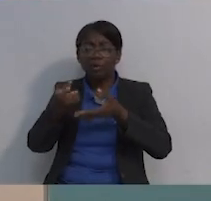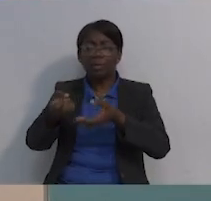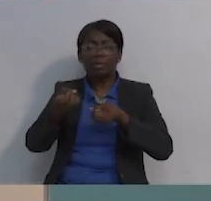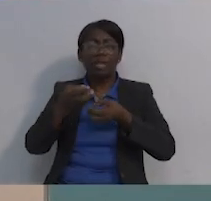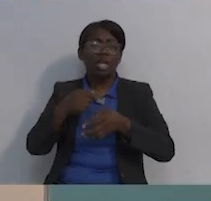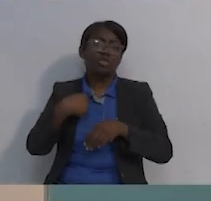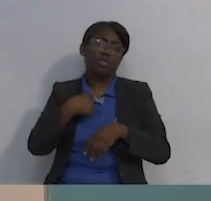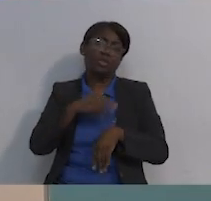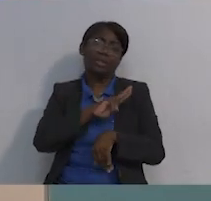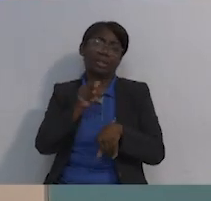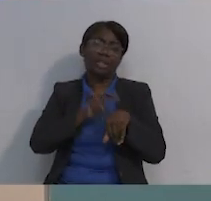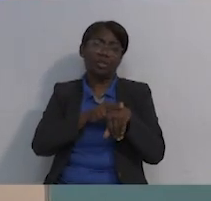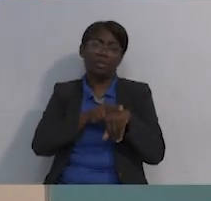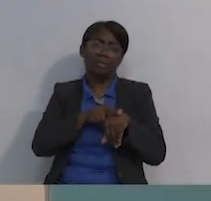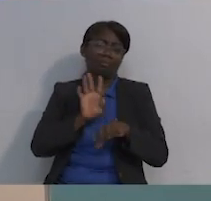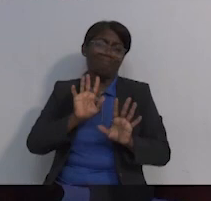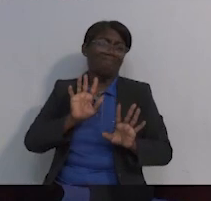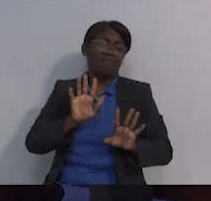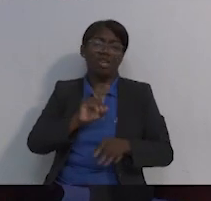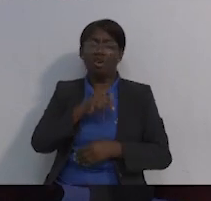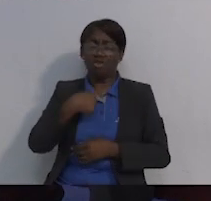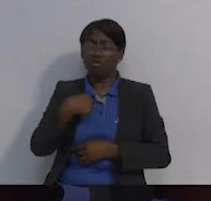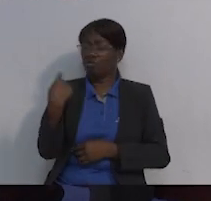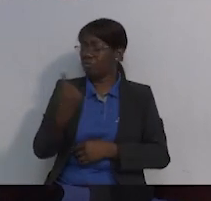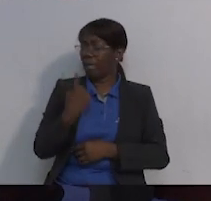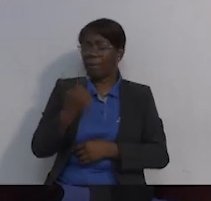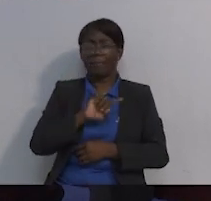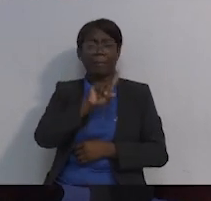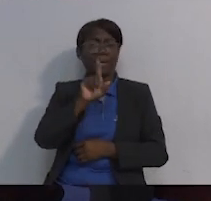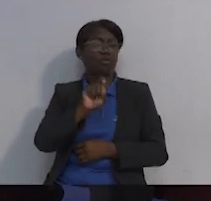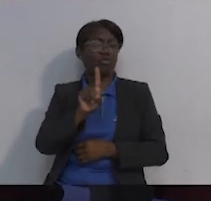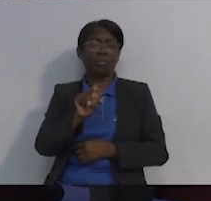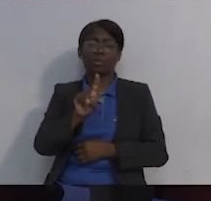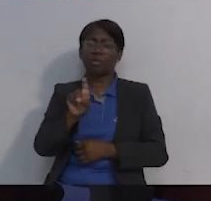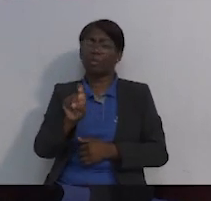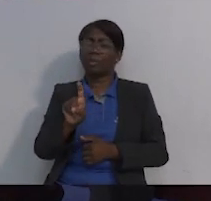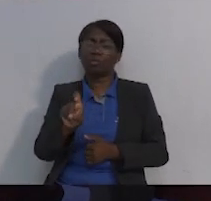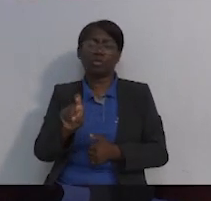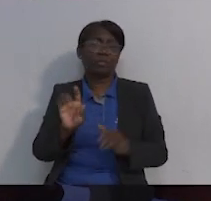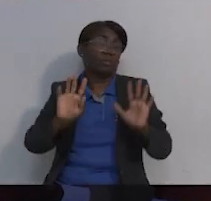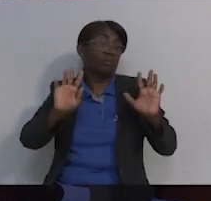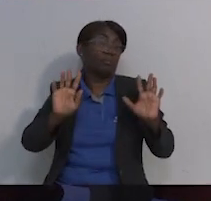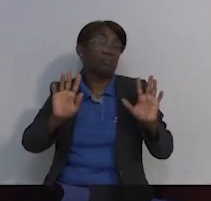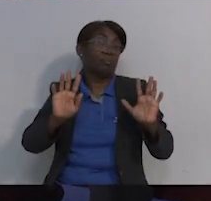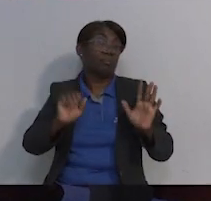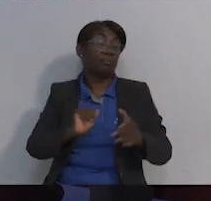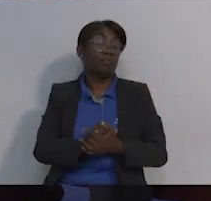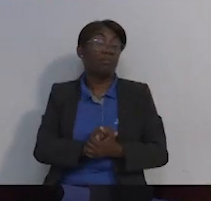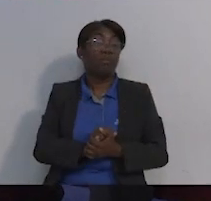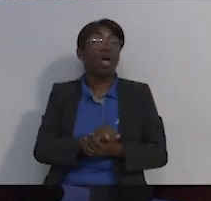importante también. Sí, bueno, yo por naturaleza soy preguntona, Fanny, eso ya tú lo sabes.